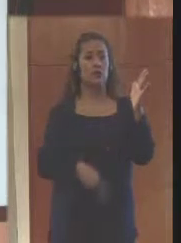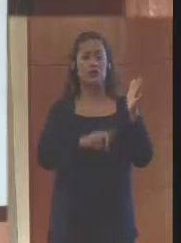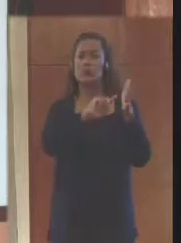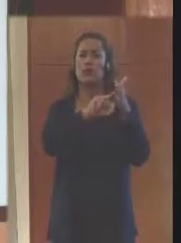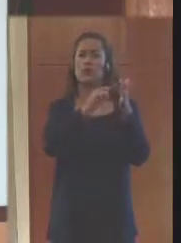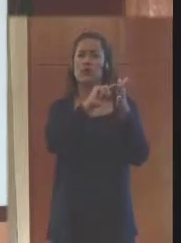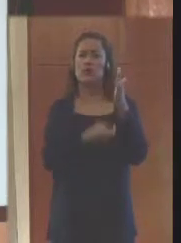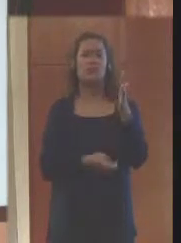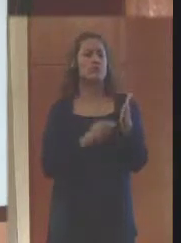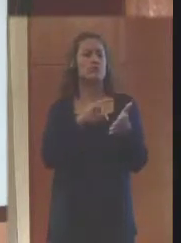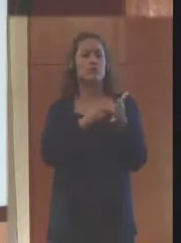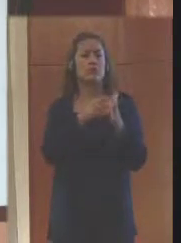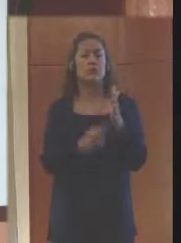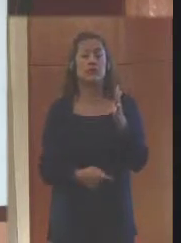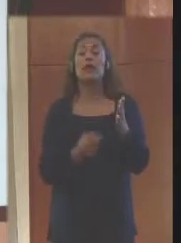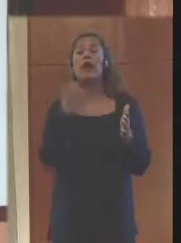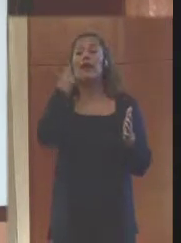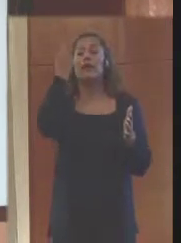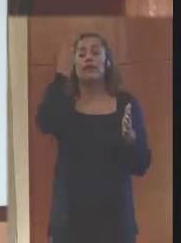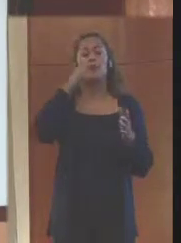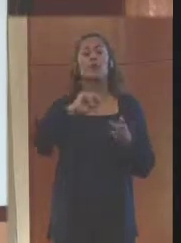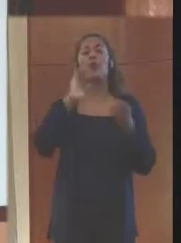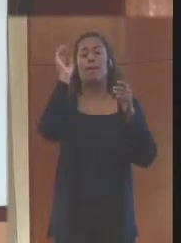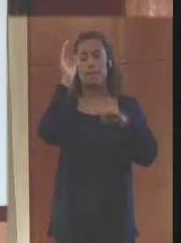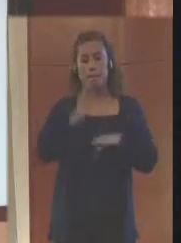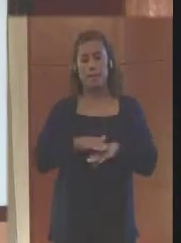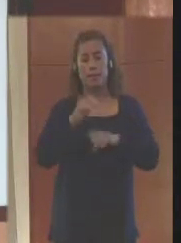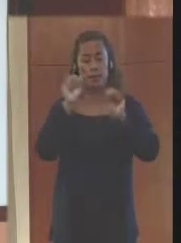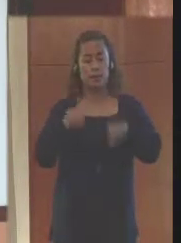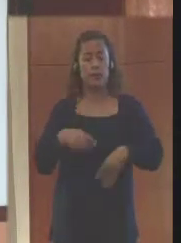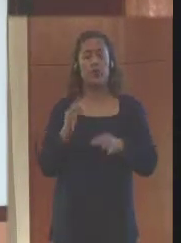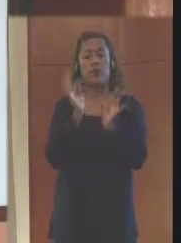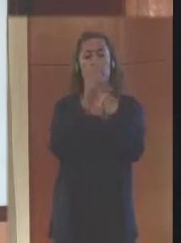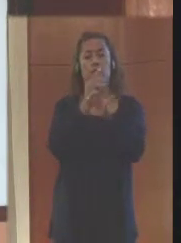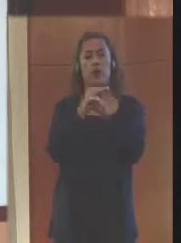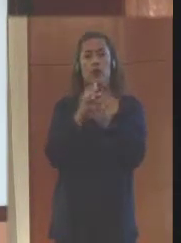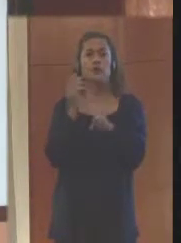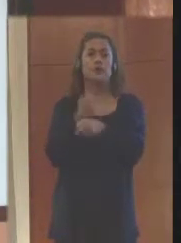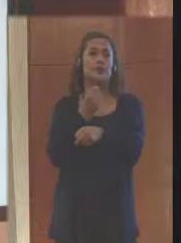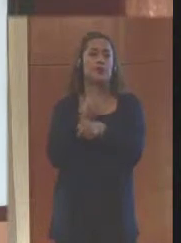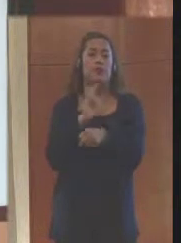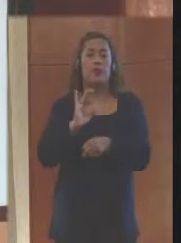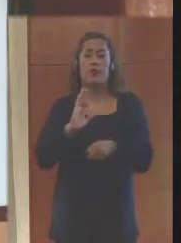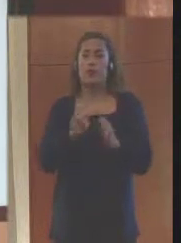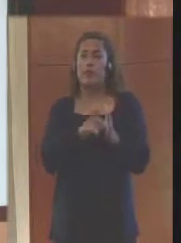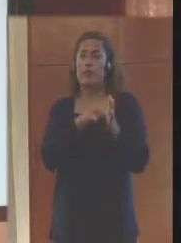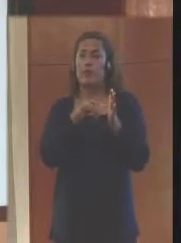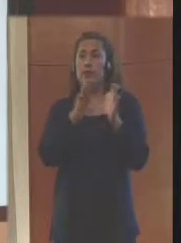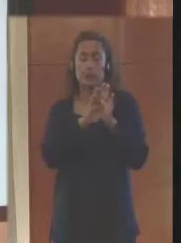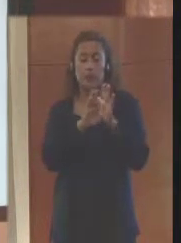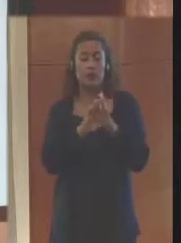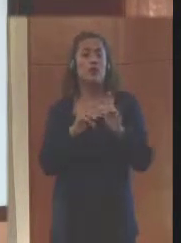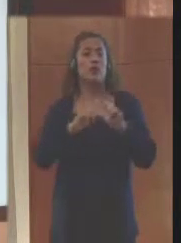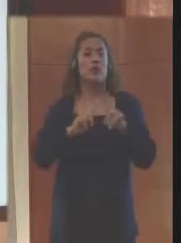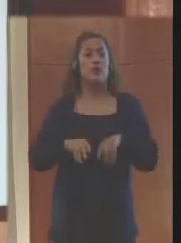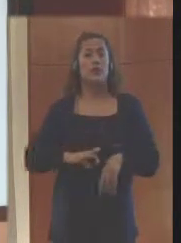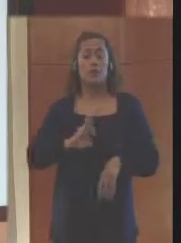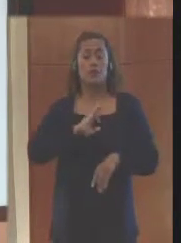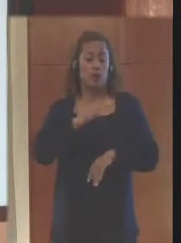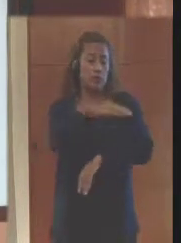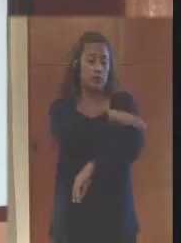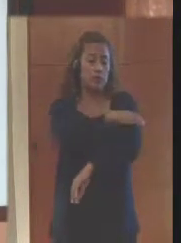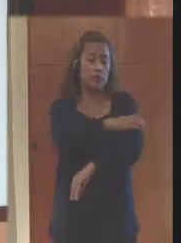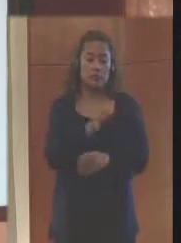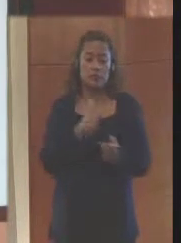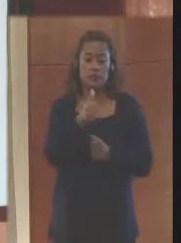formalización del funcionamiento lo que nos permite es que el trabajo técnico que se está haciendo desde esta comisión